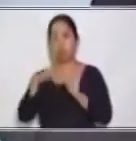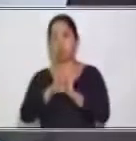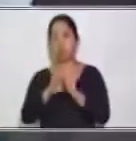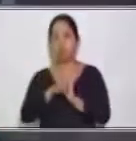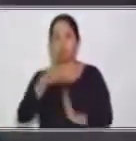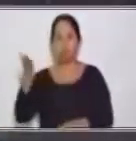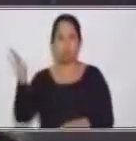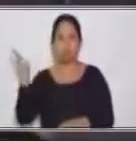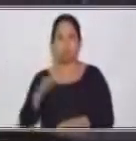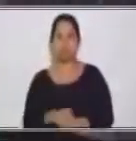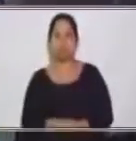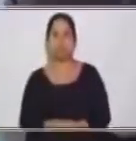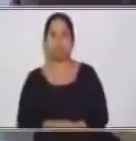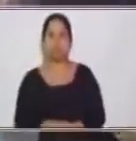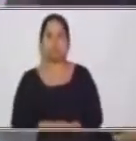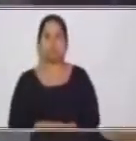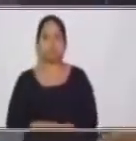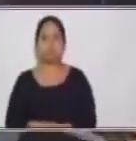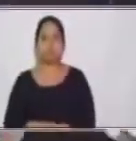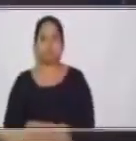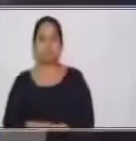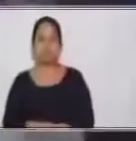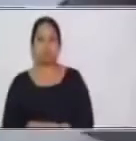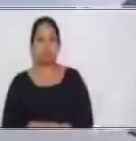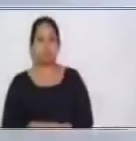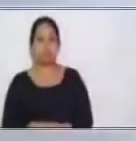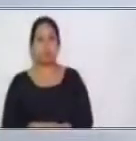Muy bien. ¿Cuál consideran ustedes?